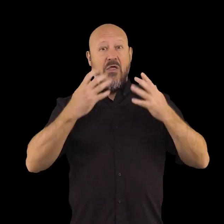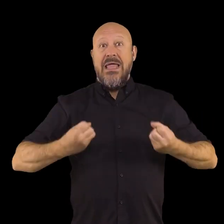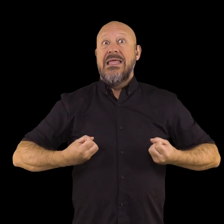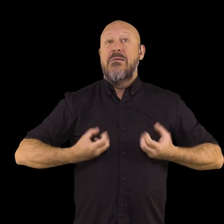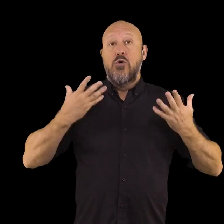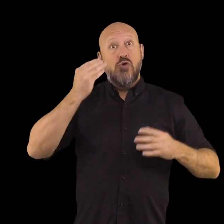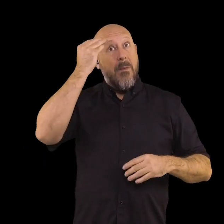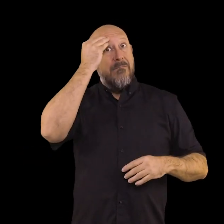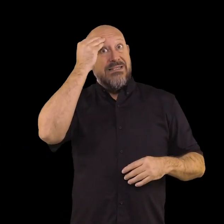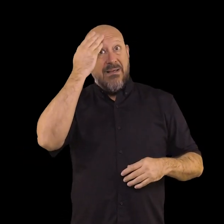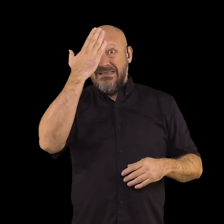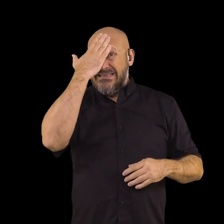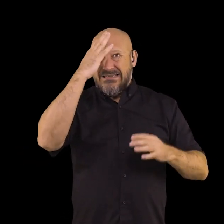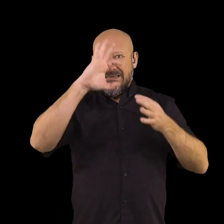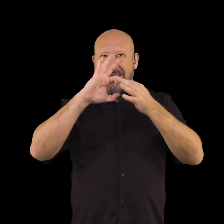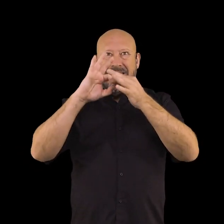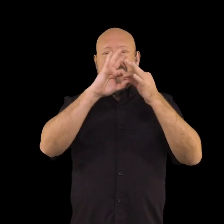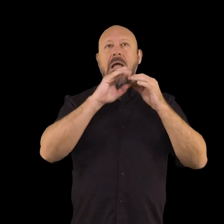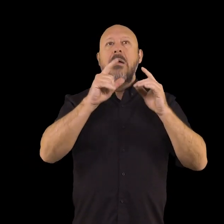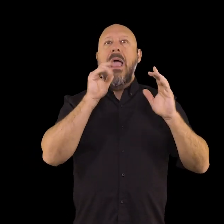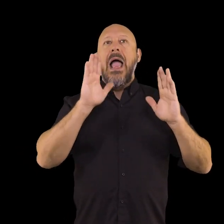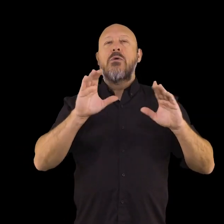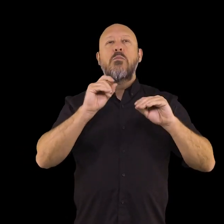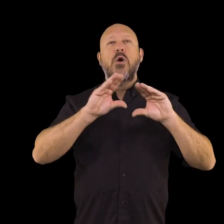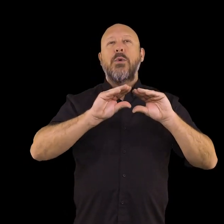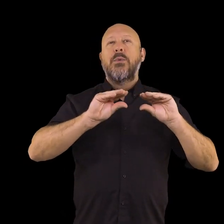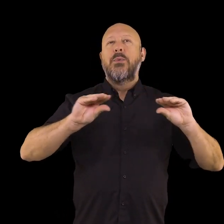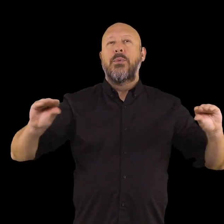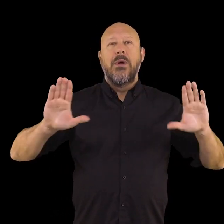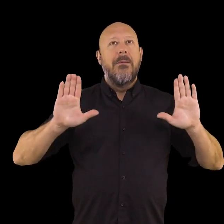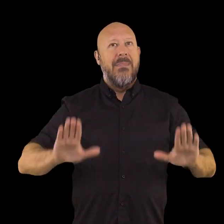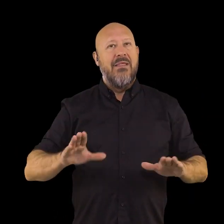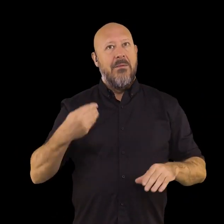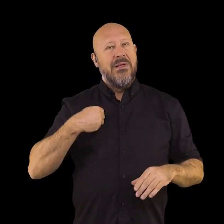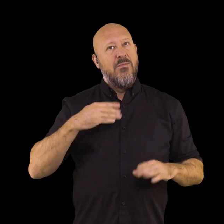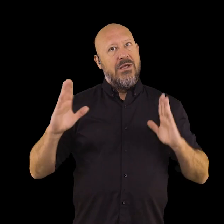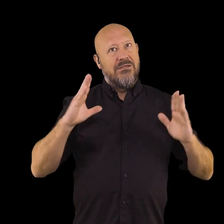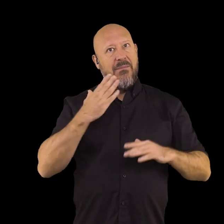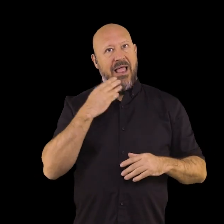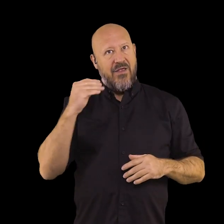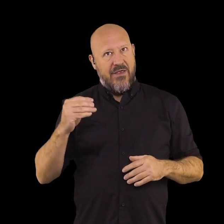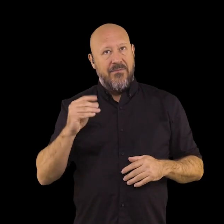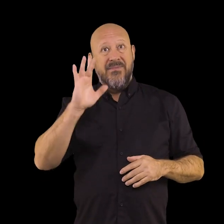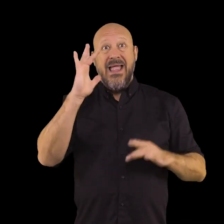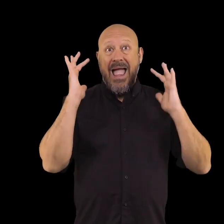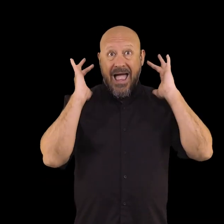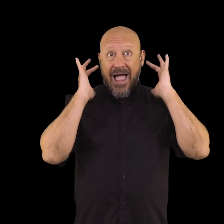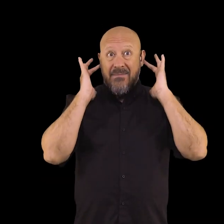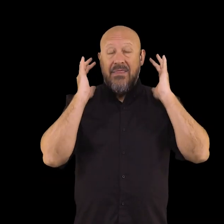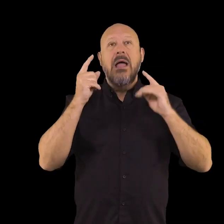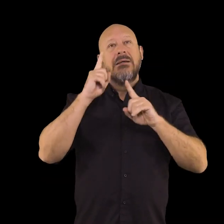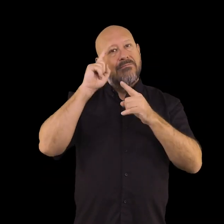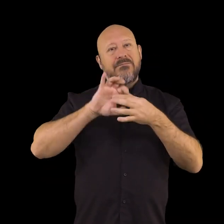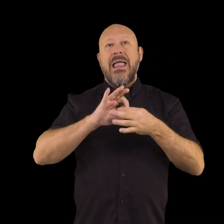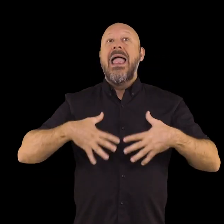atención, los impulsos y el pensamiento, se encuentra en suspensión en el adolescente, mientras que la amígdala,